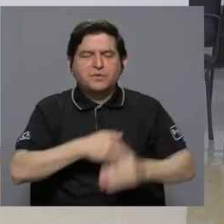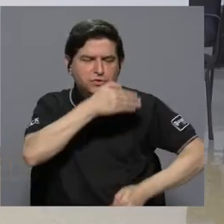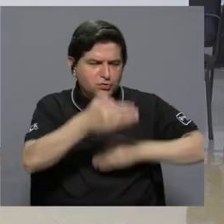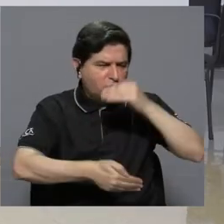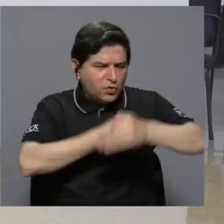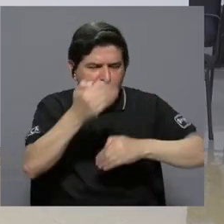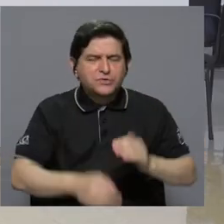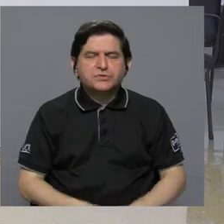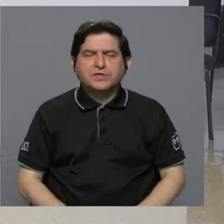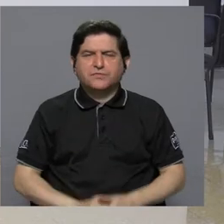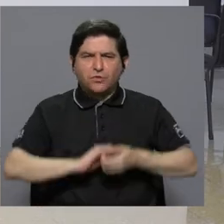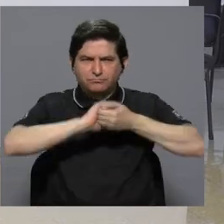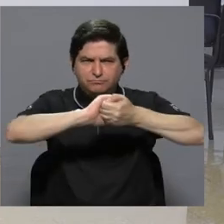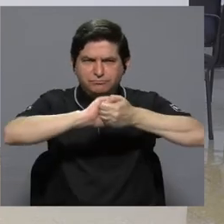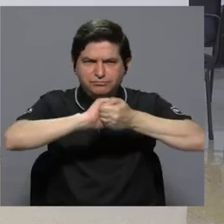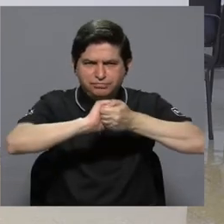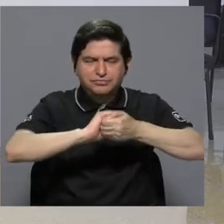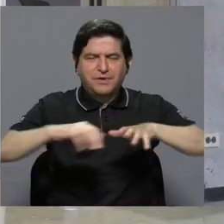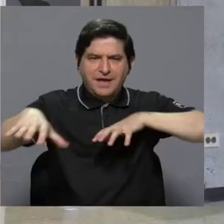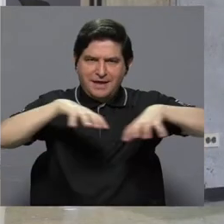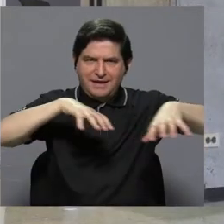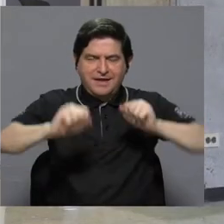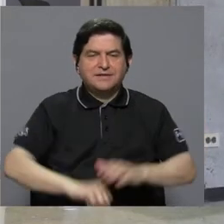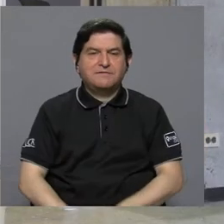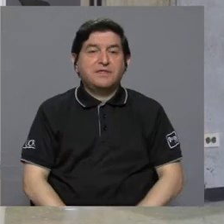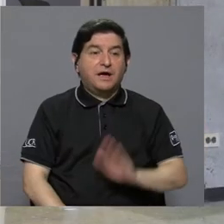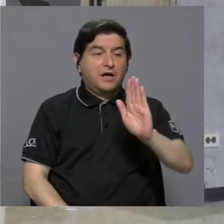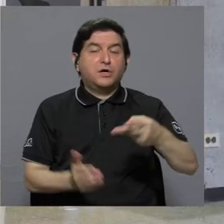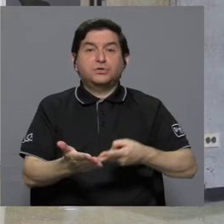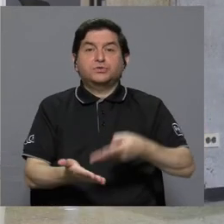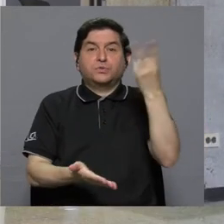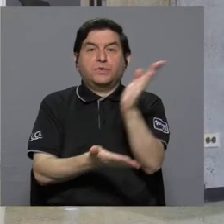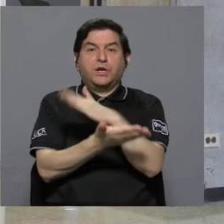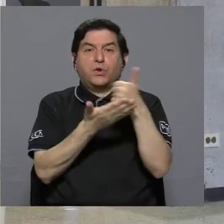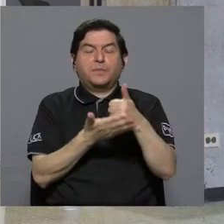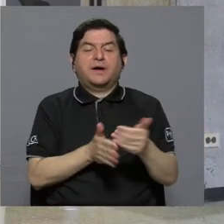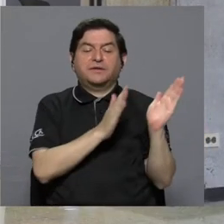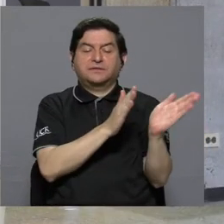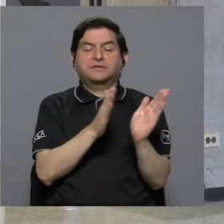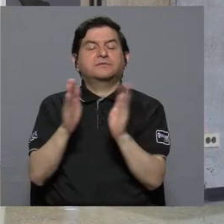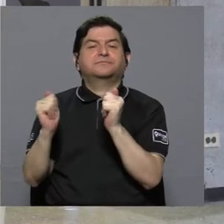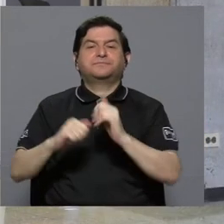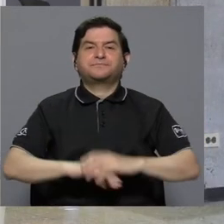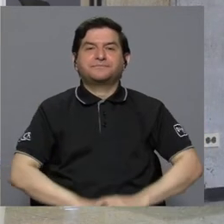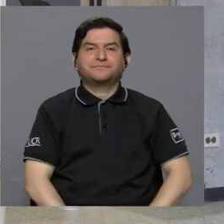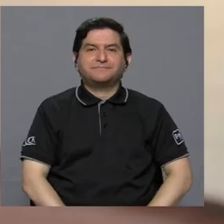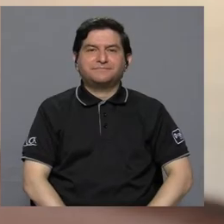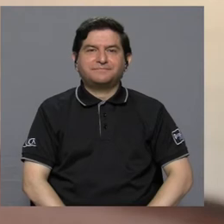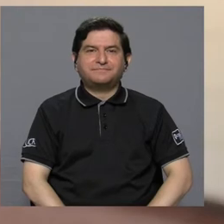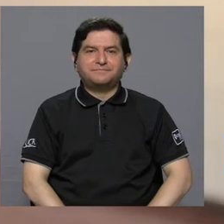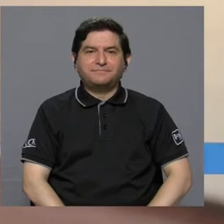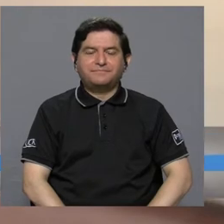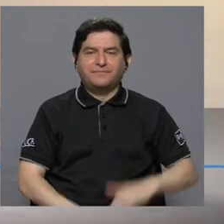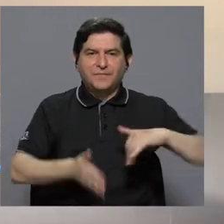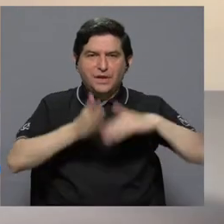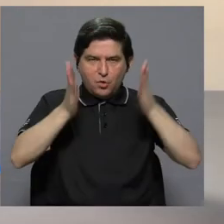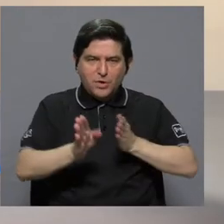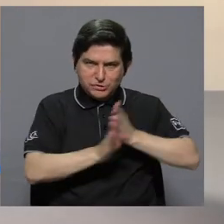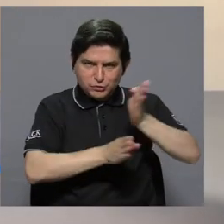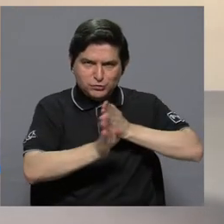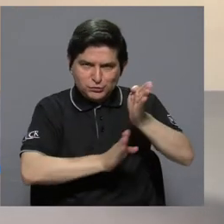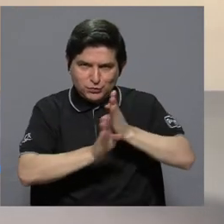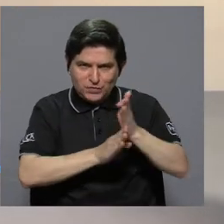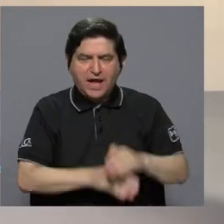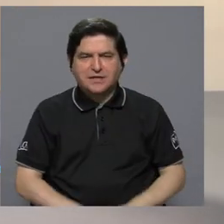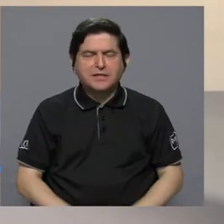proceso colaborativo de esta actividad y su valor como parte de su formación. Como estudiante de la carrera